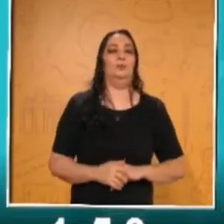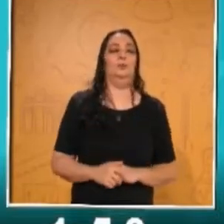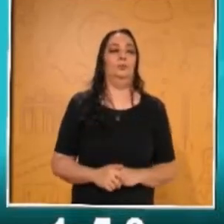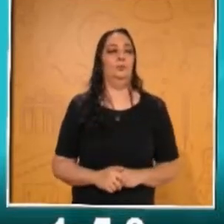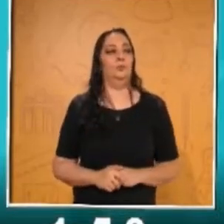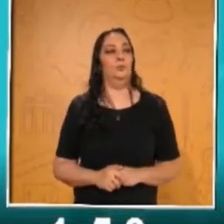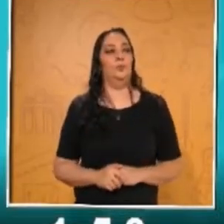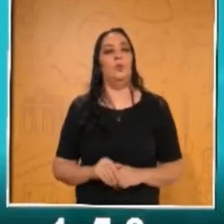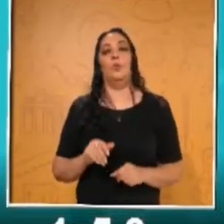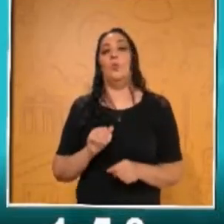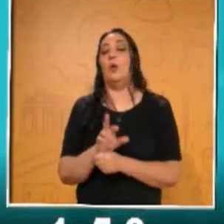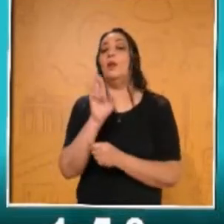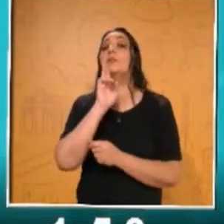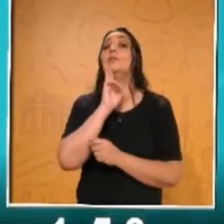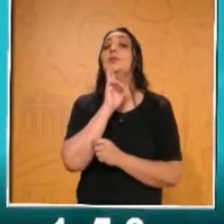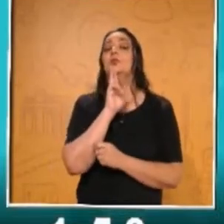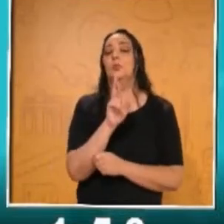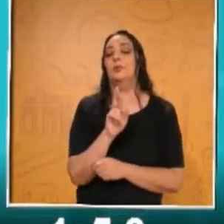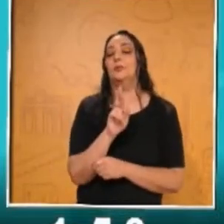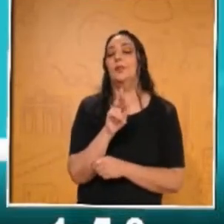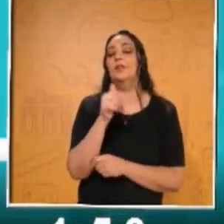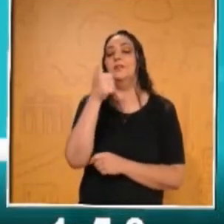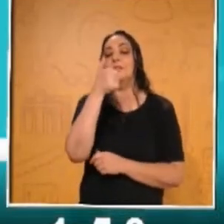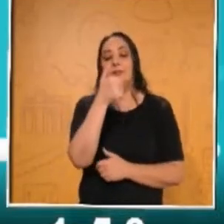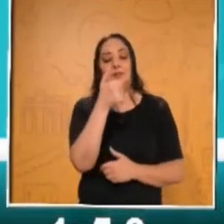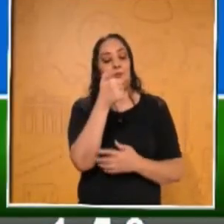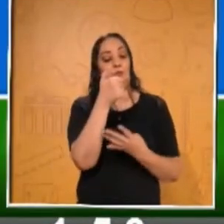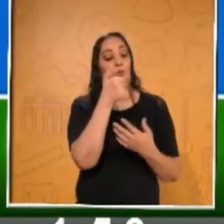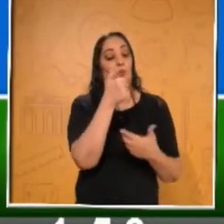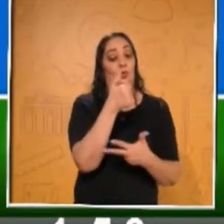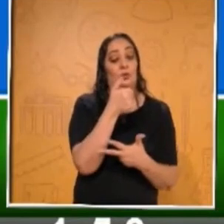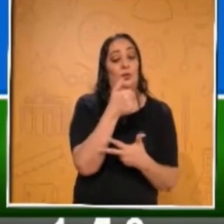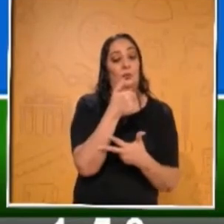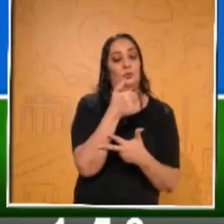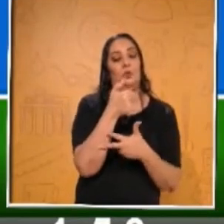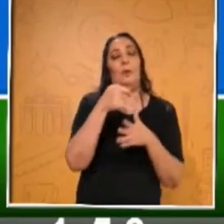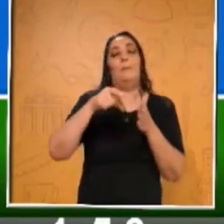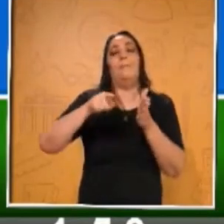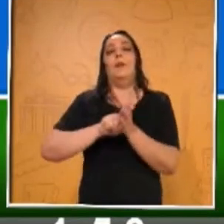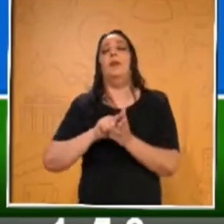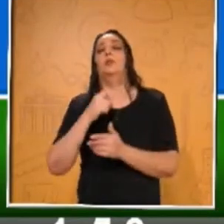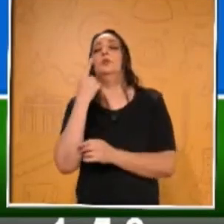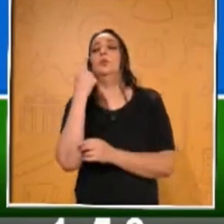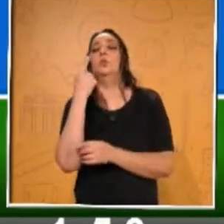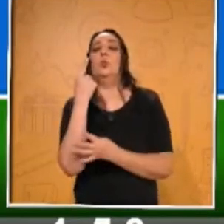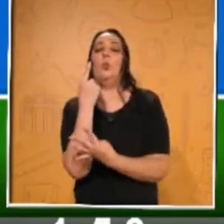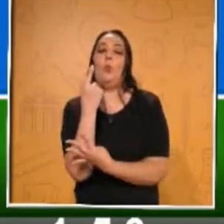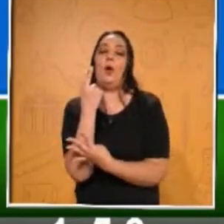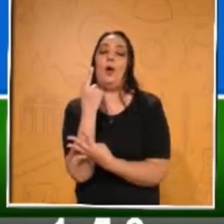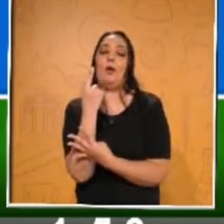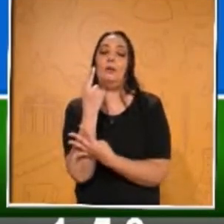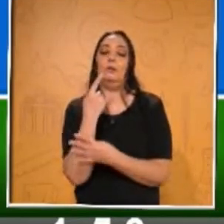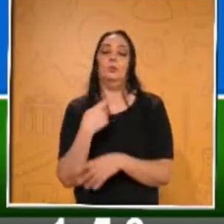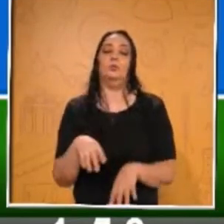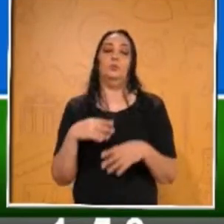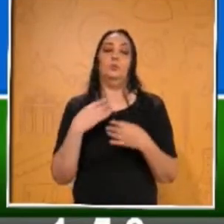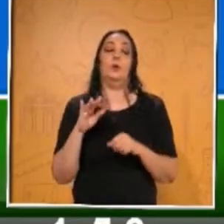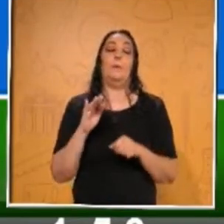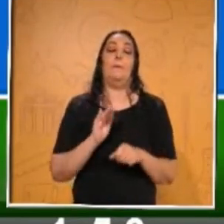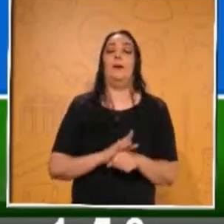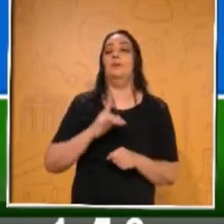¿Cuál es el resultado de seis octavos menos un cuarto? Ahí esa ya está un poquito más difícil,